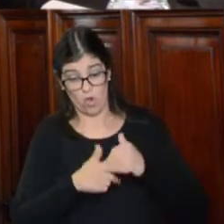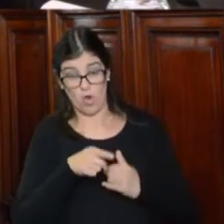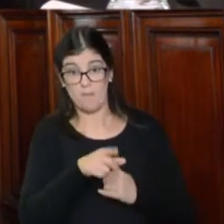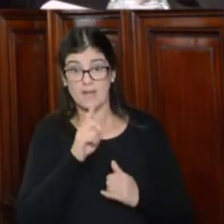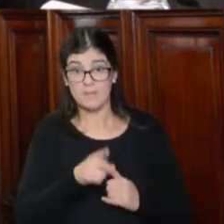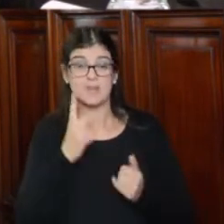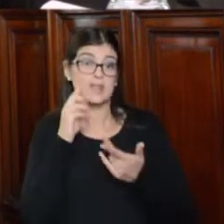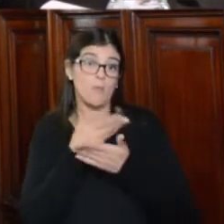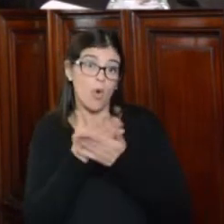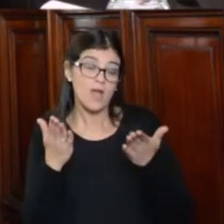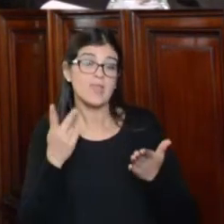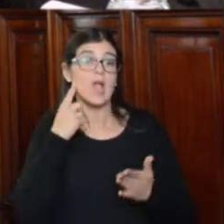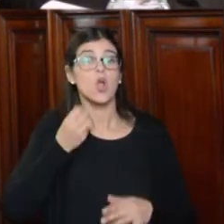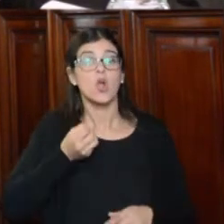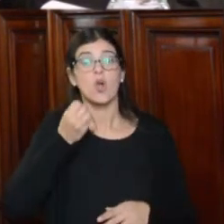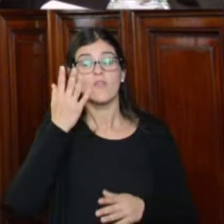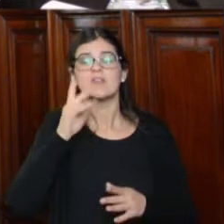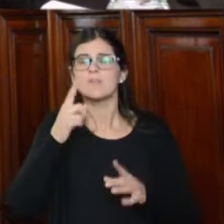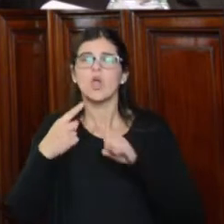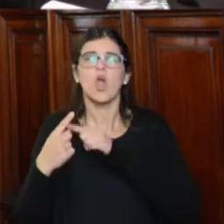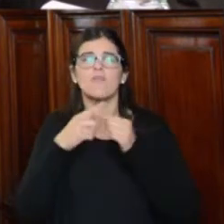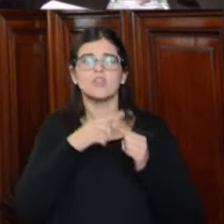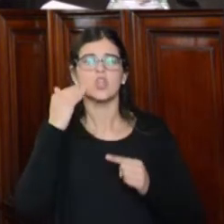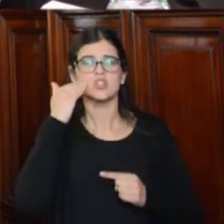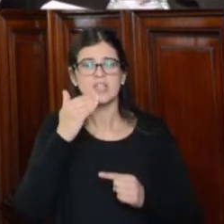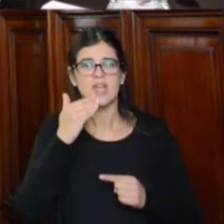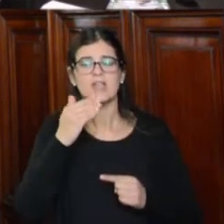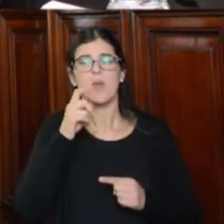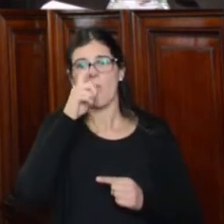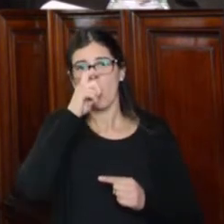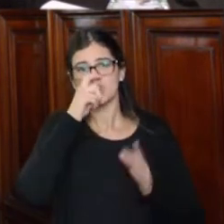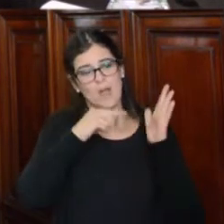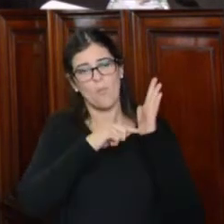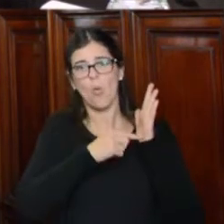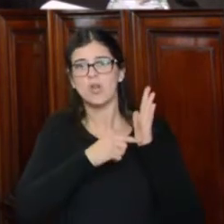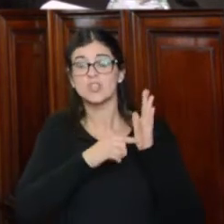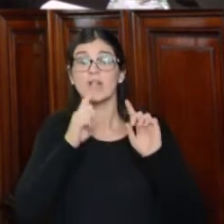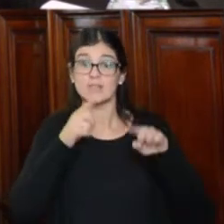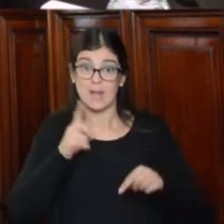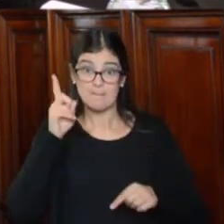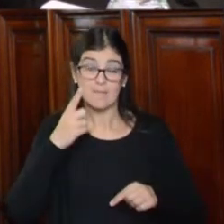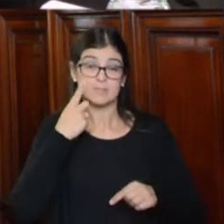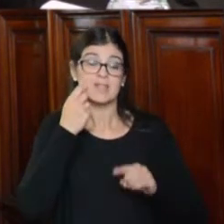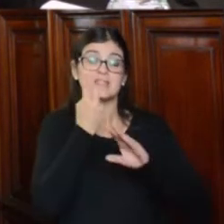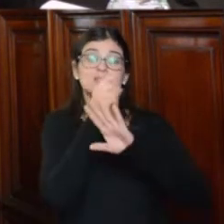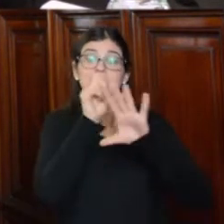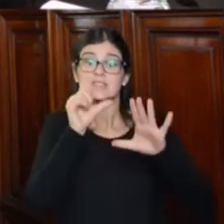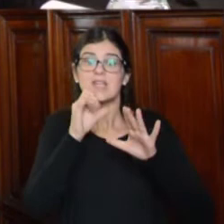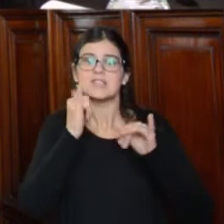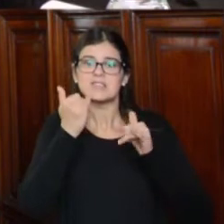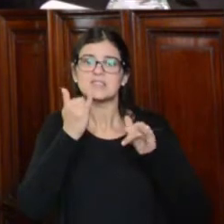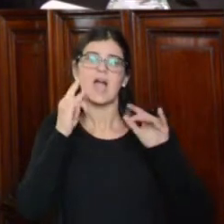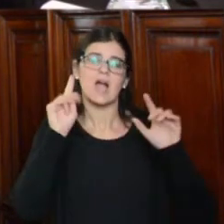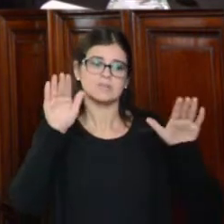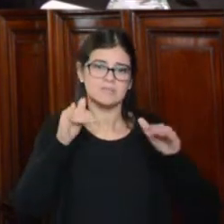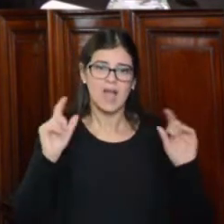señalando el conflicto docente que se planteó en la provincia de Buenos Aires, dio lugar a 16 audiencias,